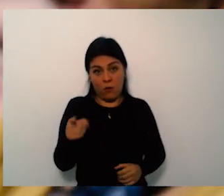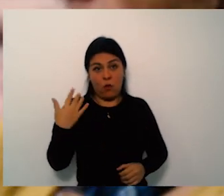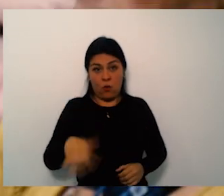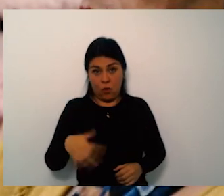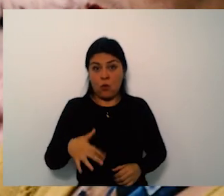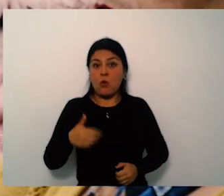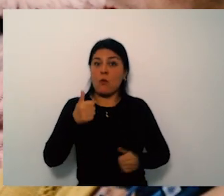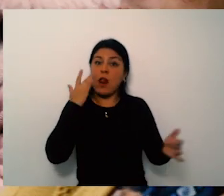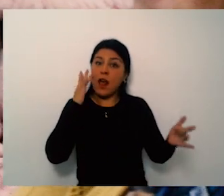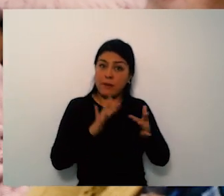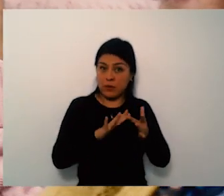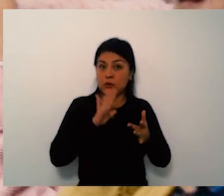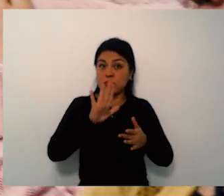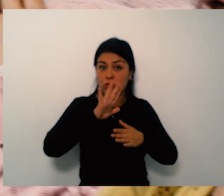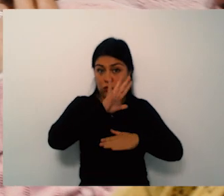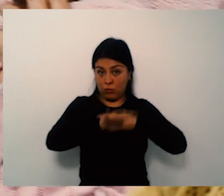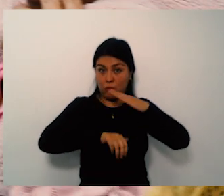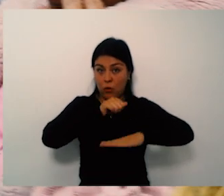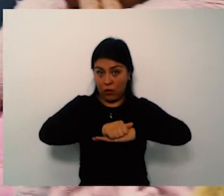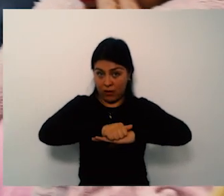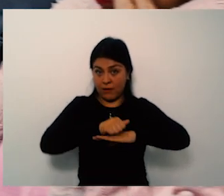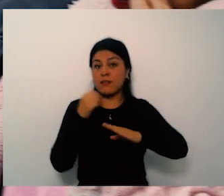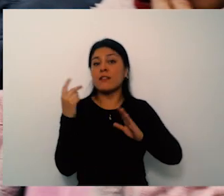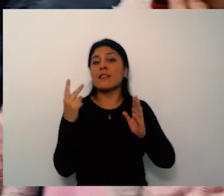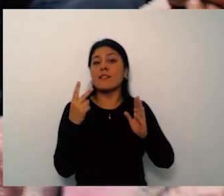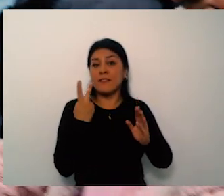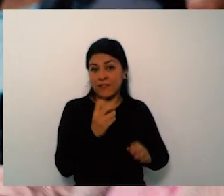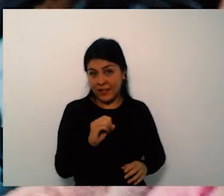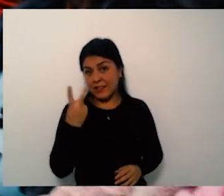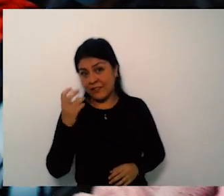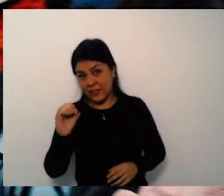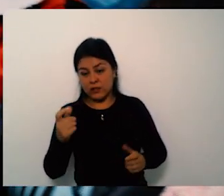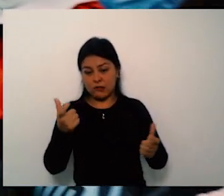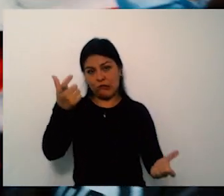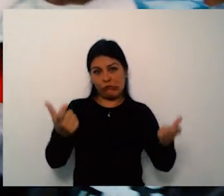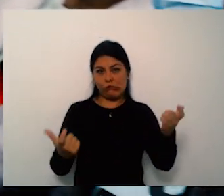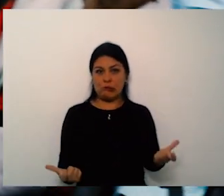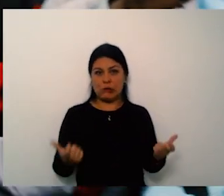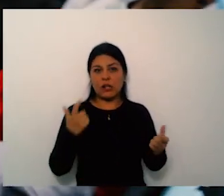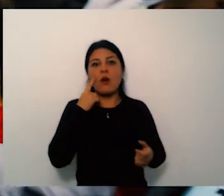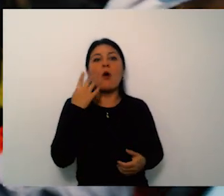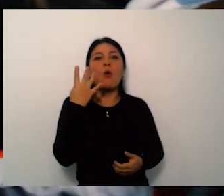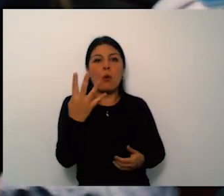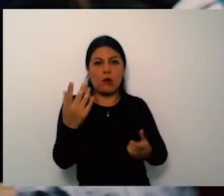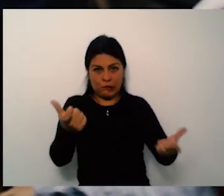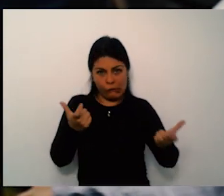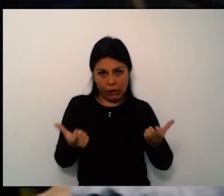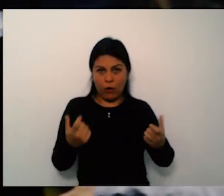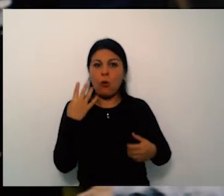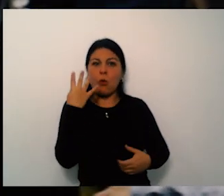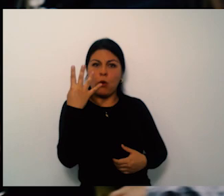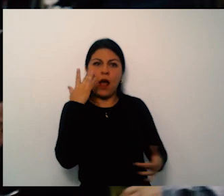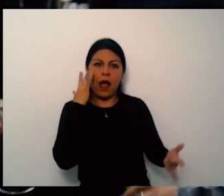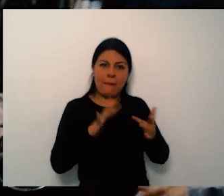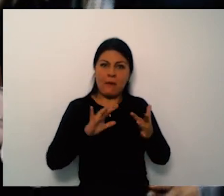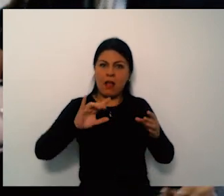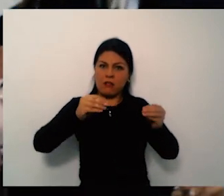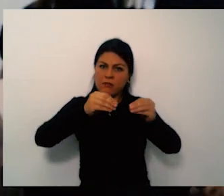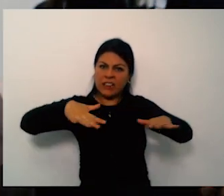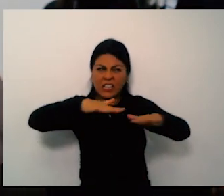días doctor buenos días para todos